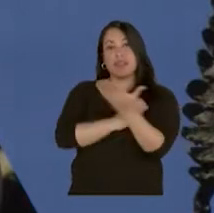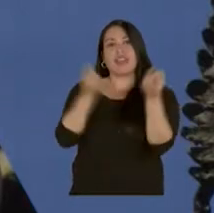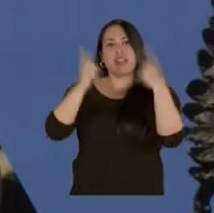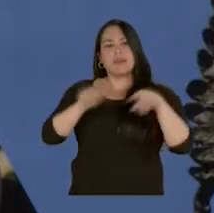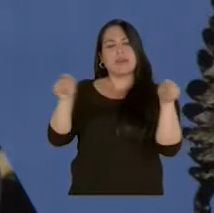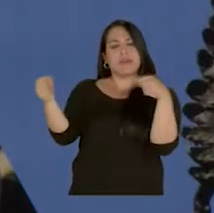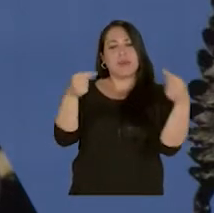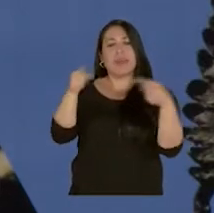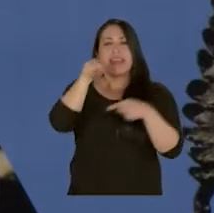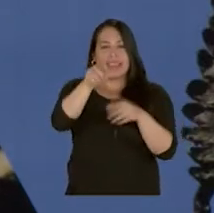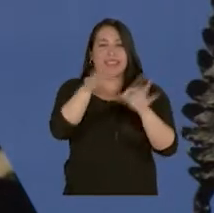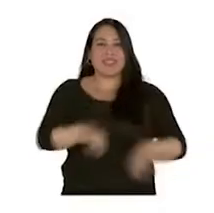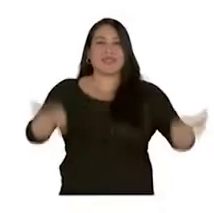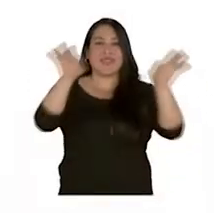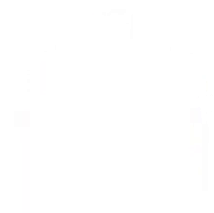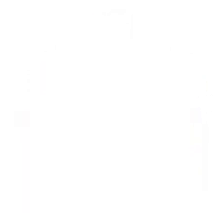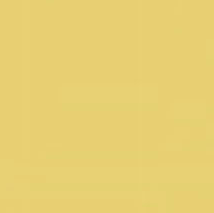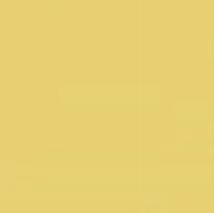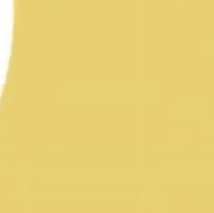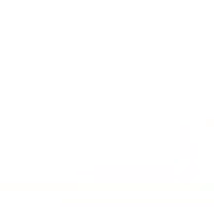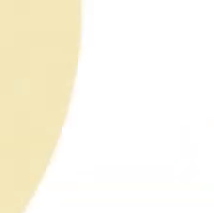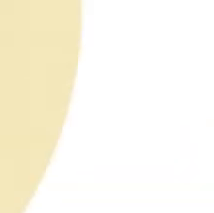en las discusiones. Esa es la cátedra CAEL.